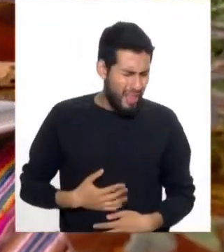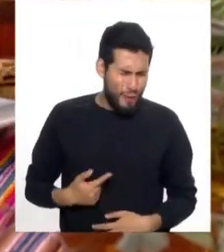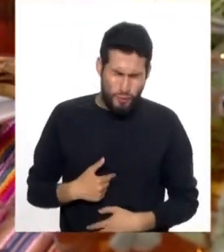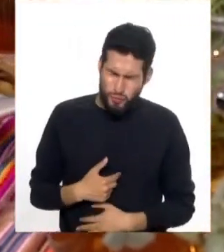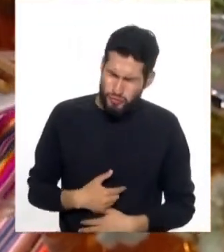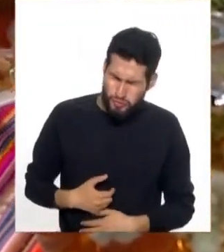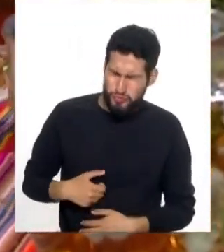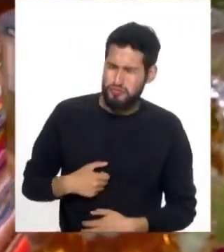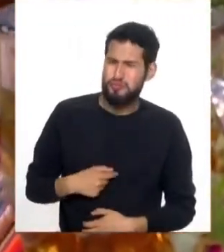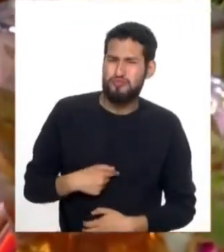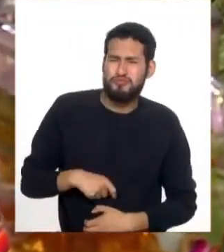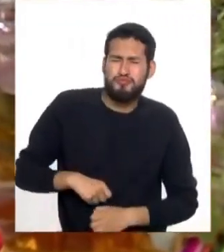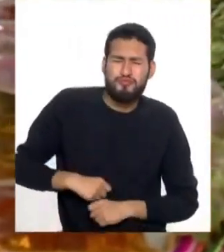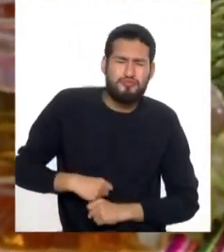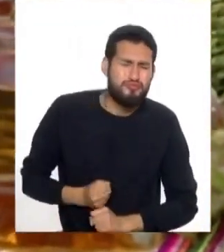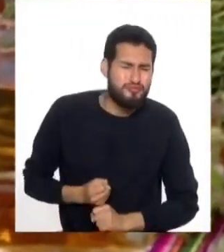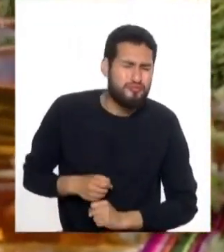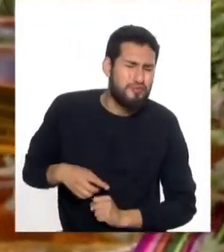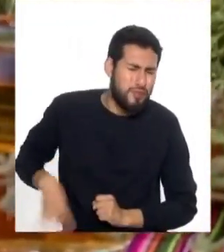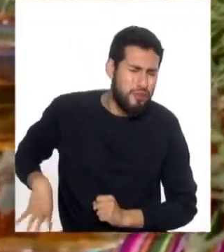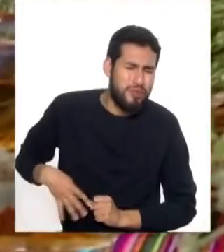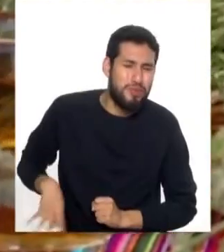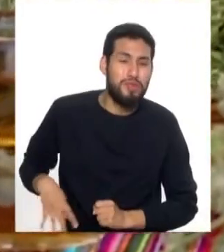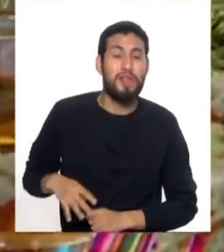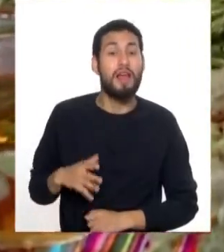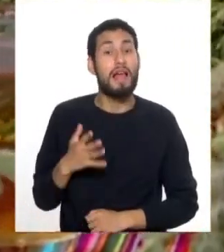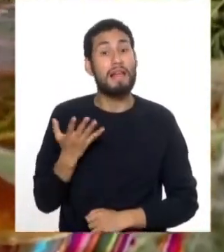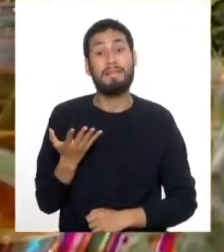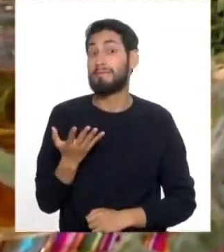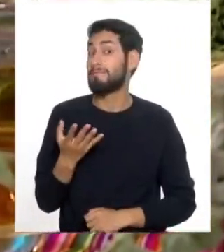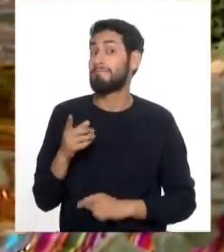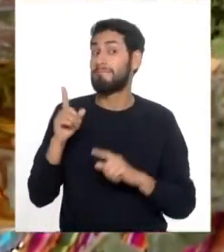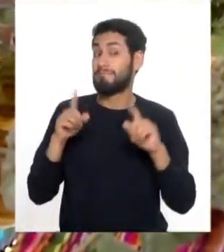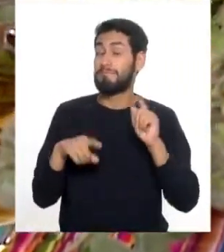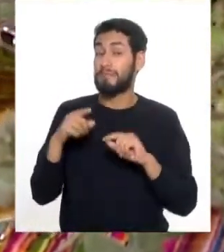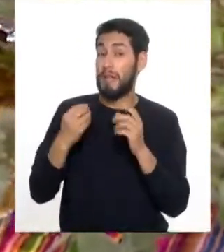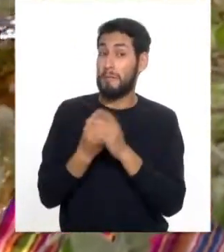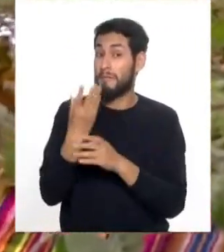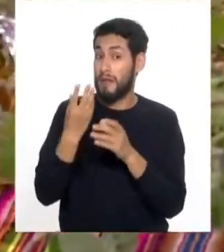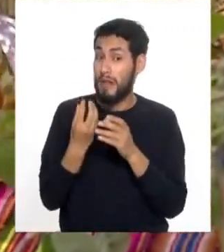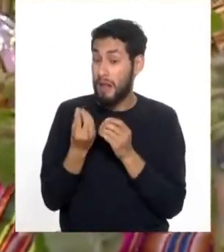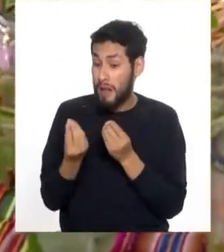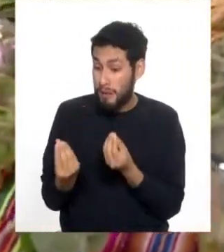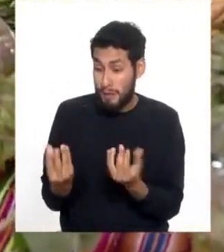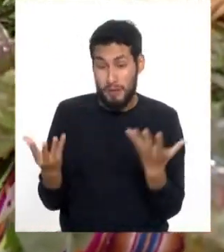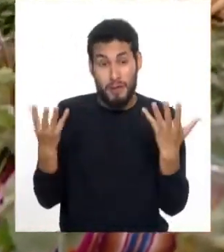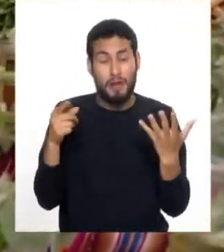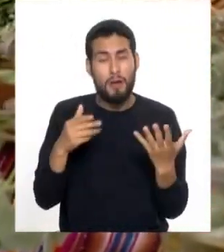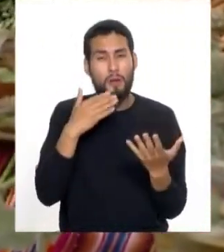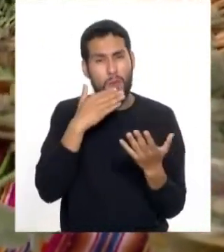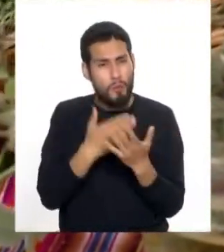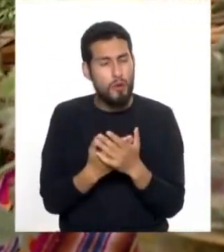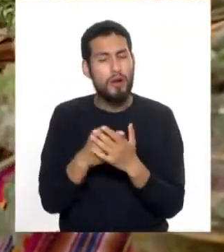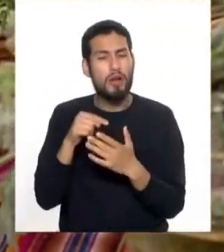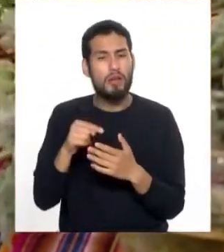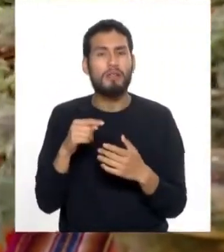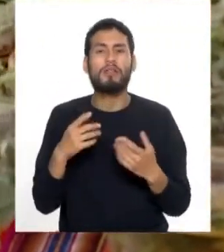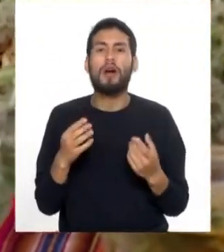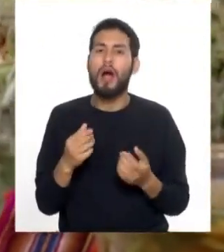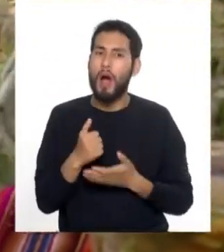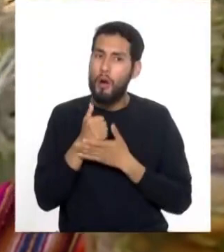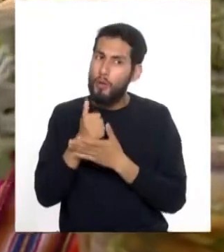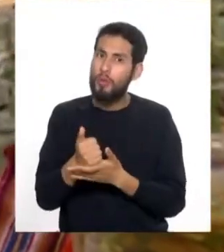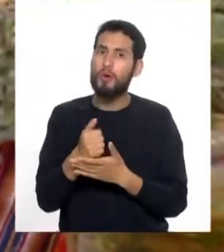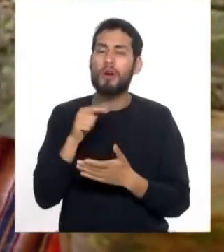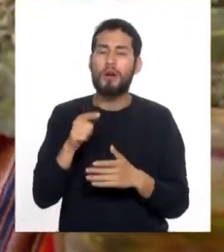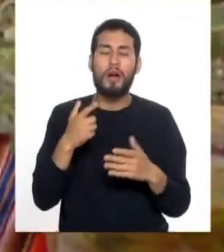molesta tener el estómago flojo. Entonces, algunas plantas medicinales son muy recomendadas para este tipo de episodios,